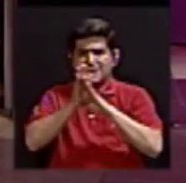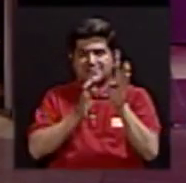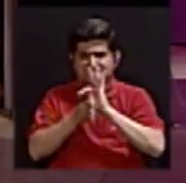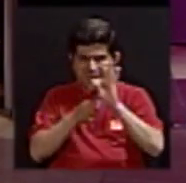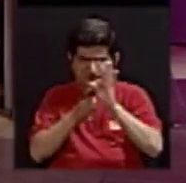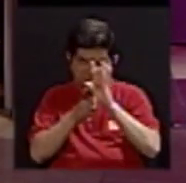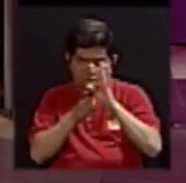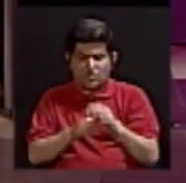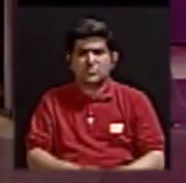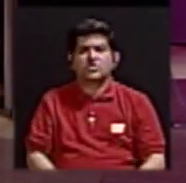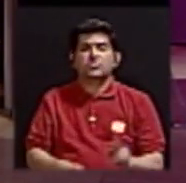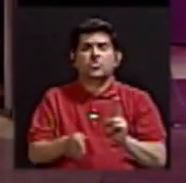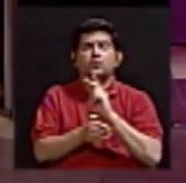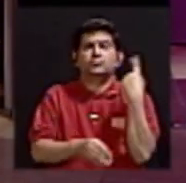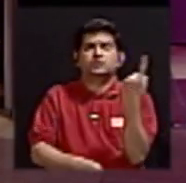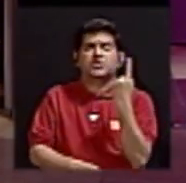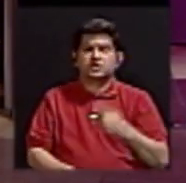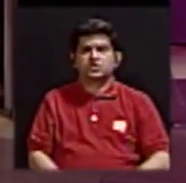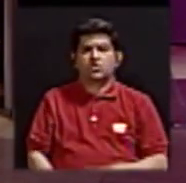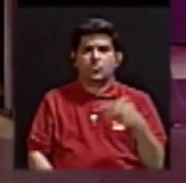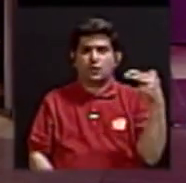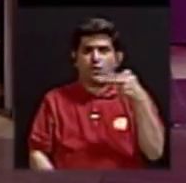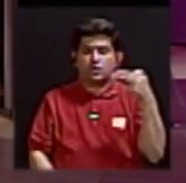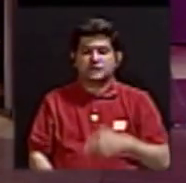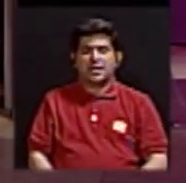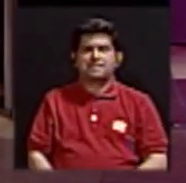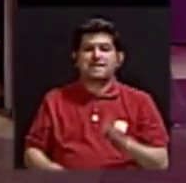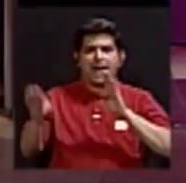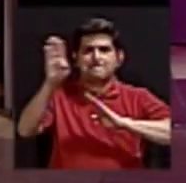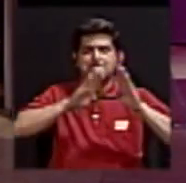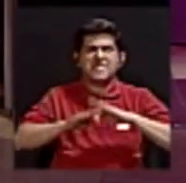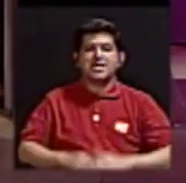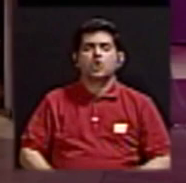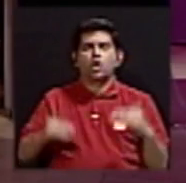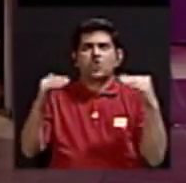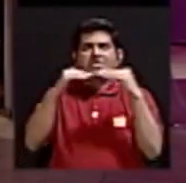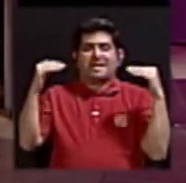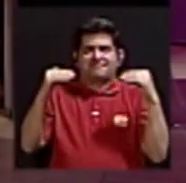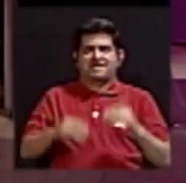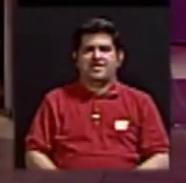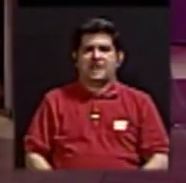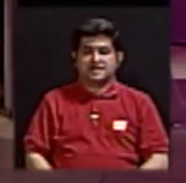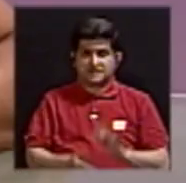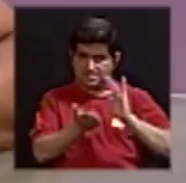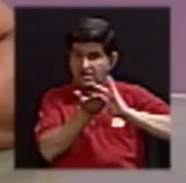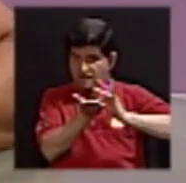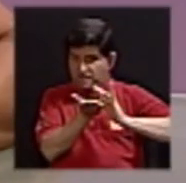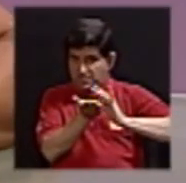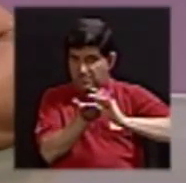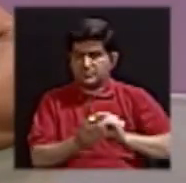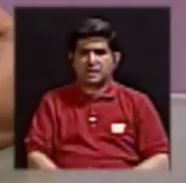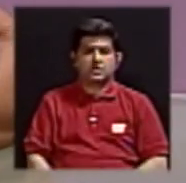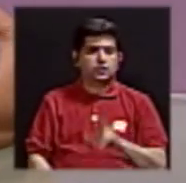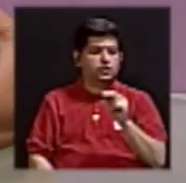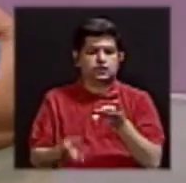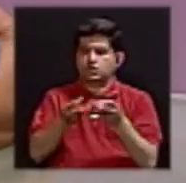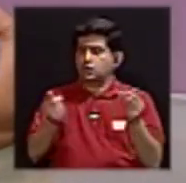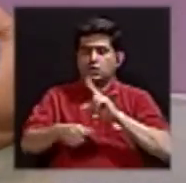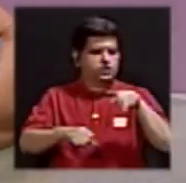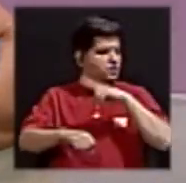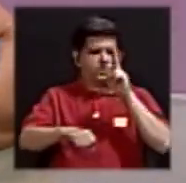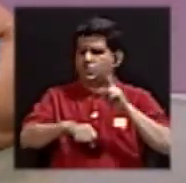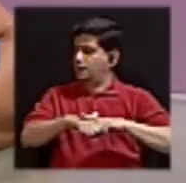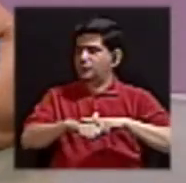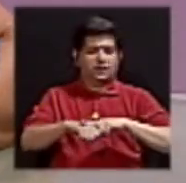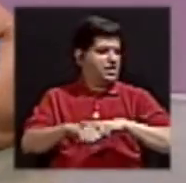tratamientos, usamos solamente hormonas bioidénticas. Sí, son medicamentos, no son productos naturales,